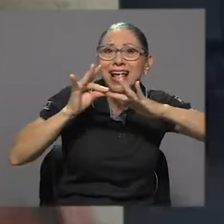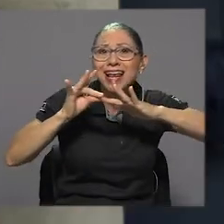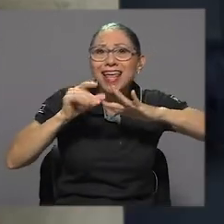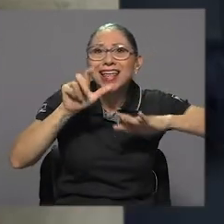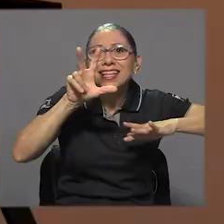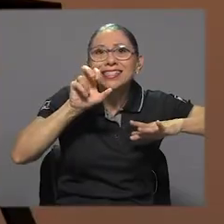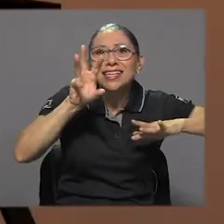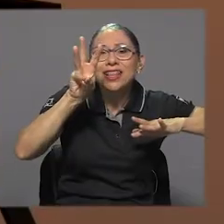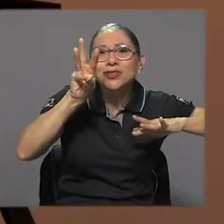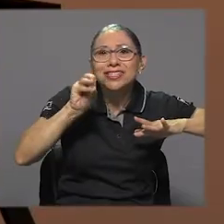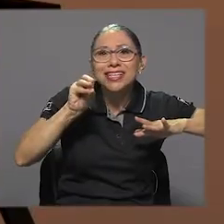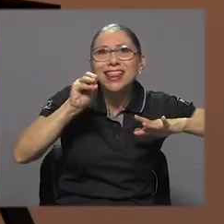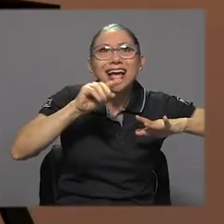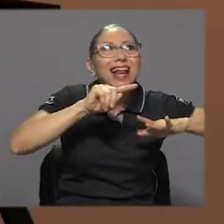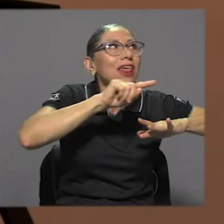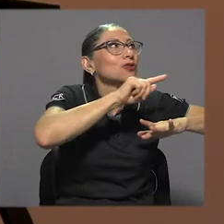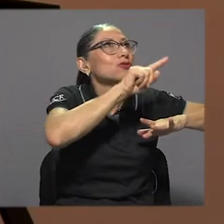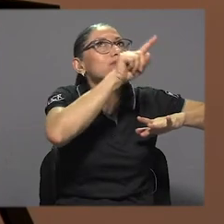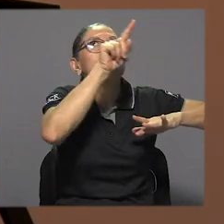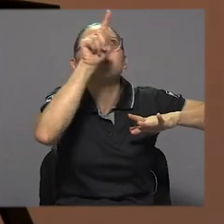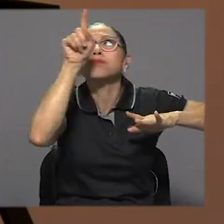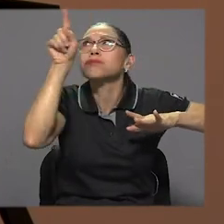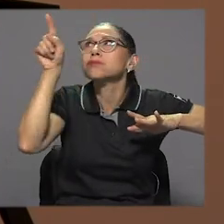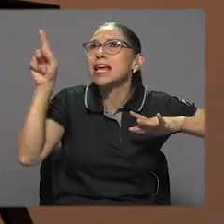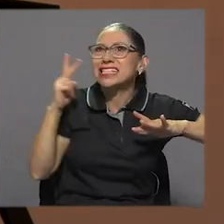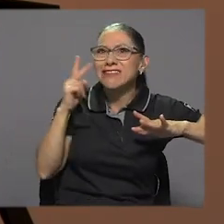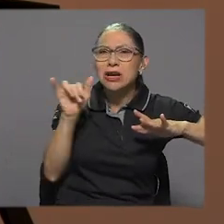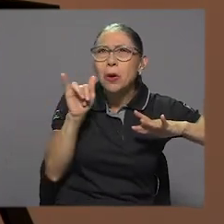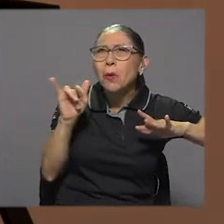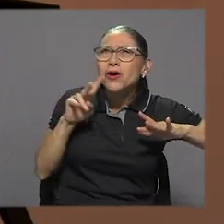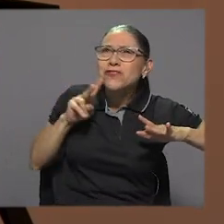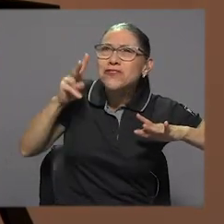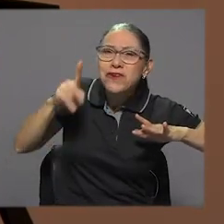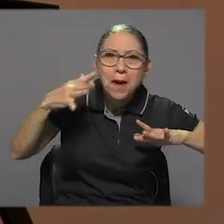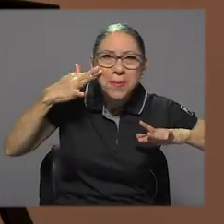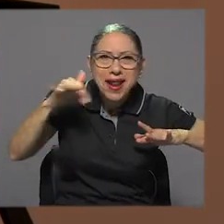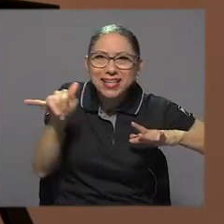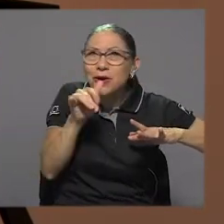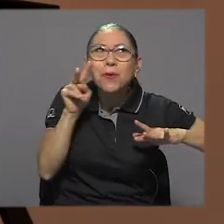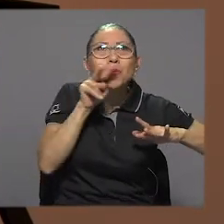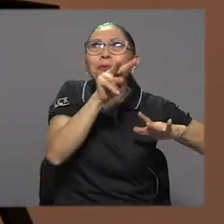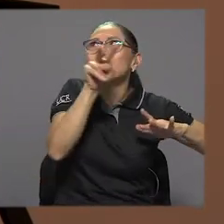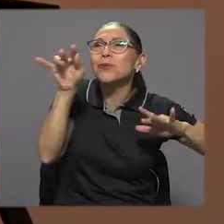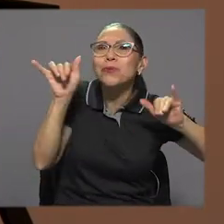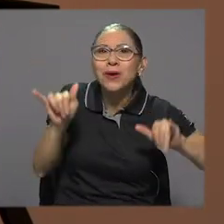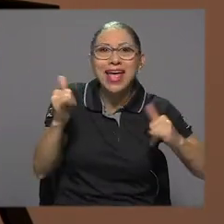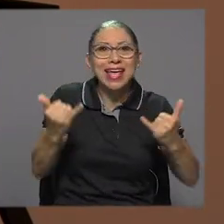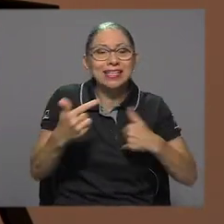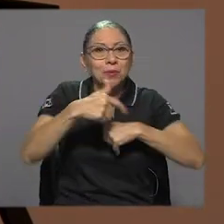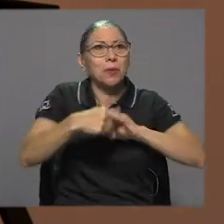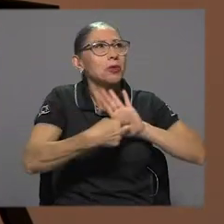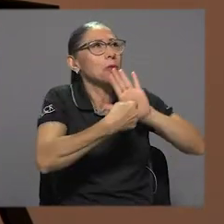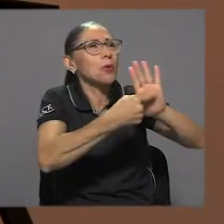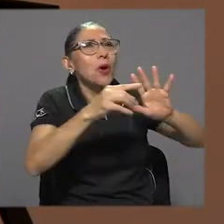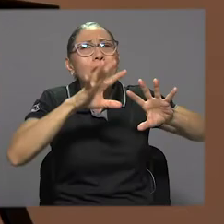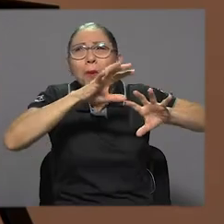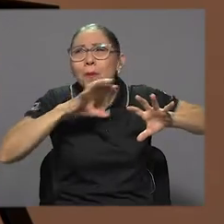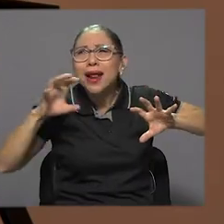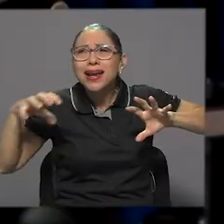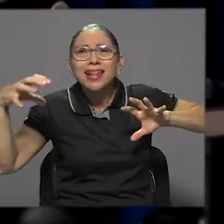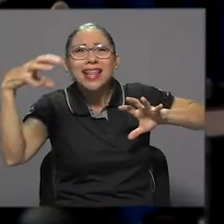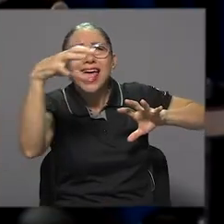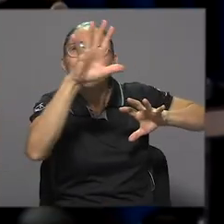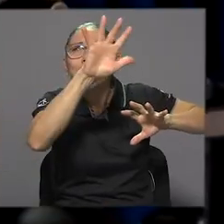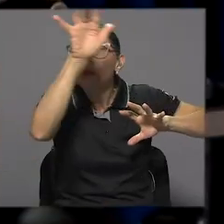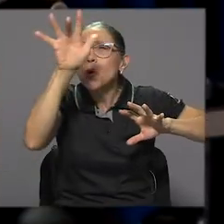proyecta una imagen en 360 grados, entonces vemos videos de planetas, del universo, se ven con un realismo grande como si uno estuviera ahí viendo. En este momento tenemos shows de